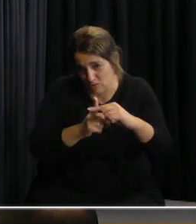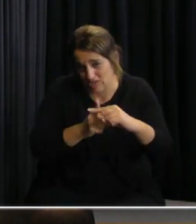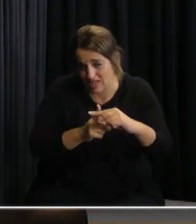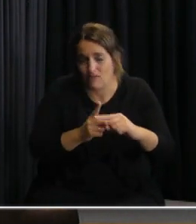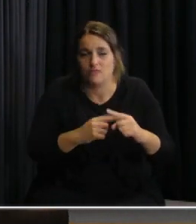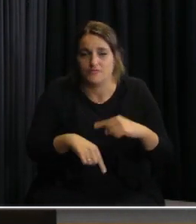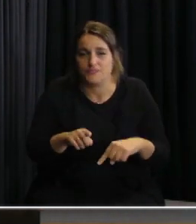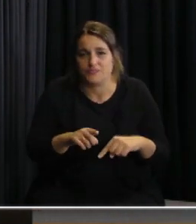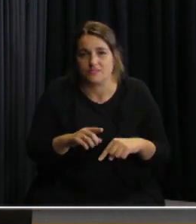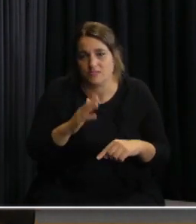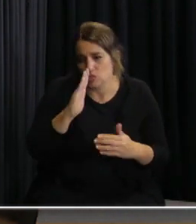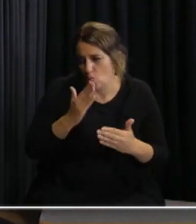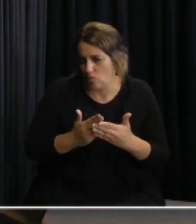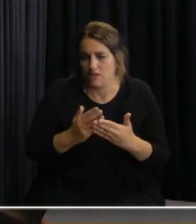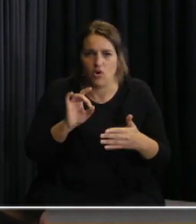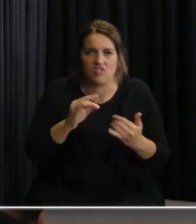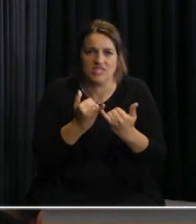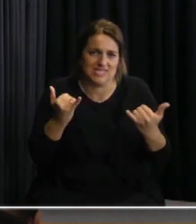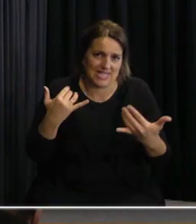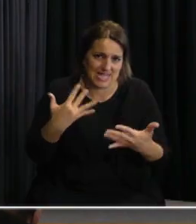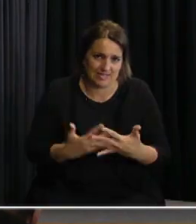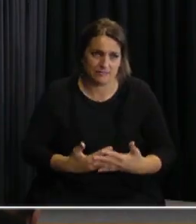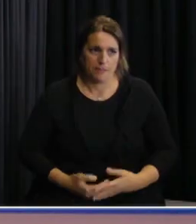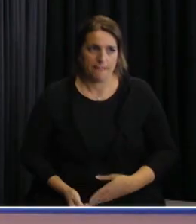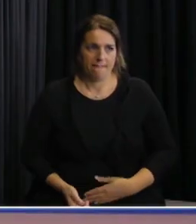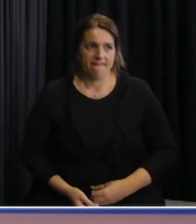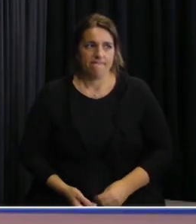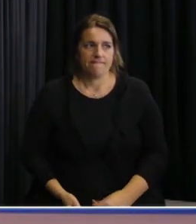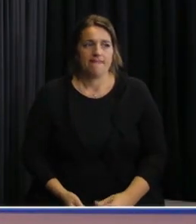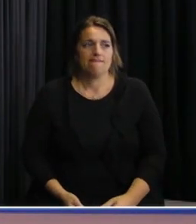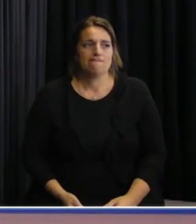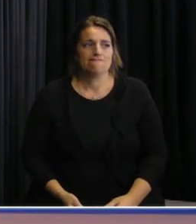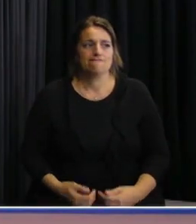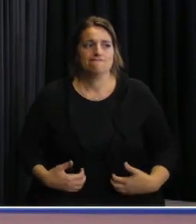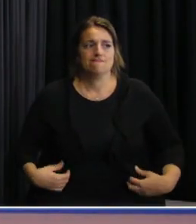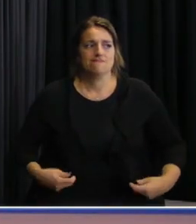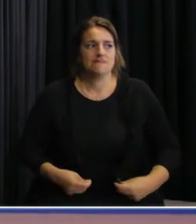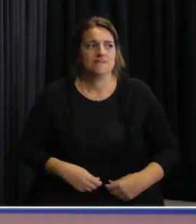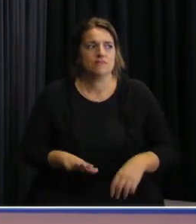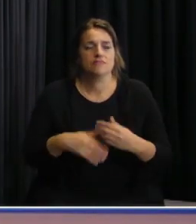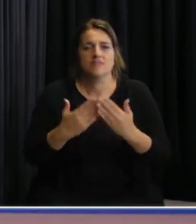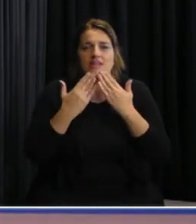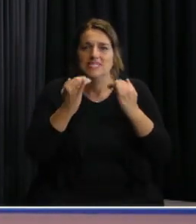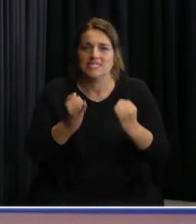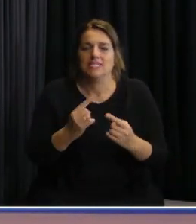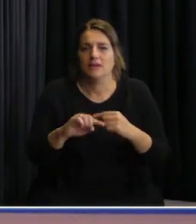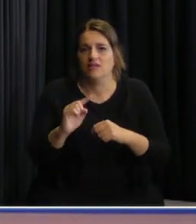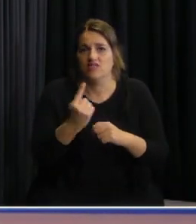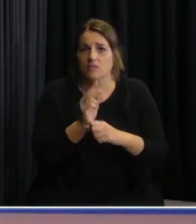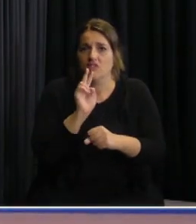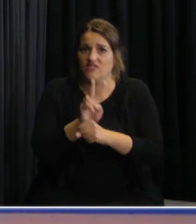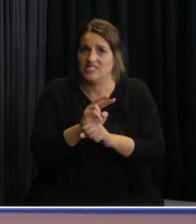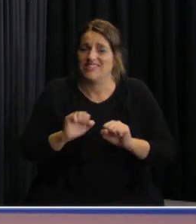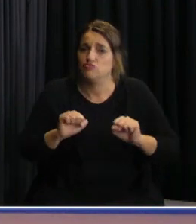en estos últimos 15 días por ejemplo gracias gracias Nacho primero que nada las visitas han